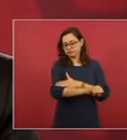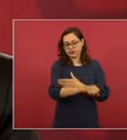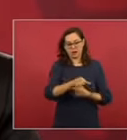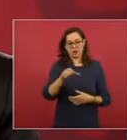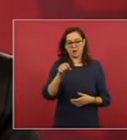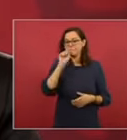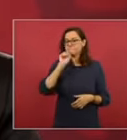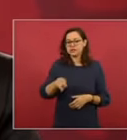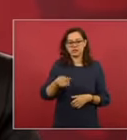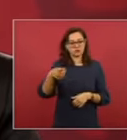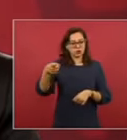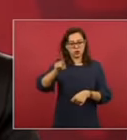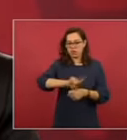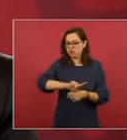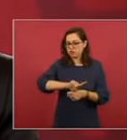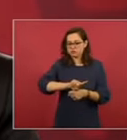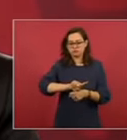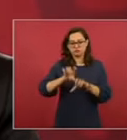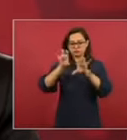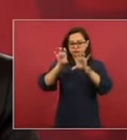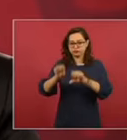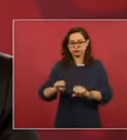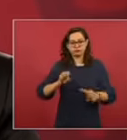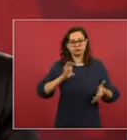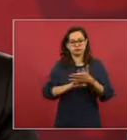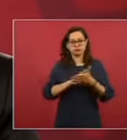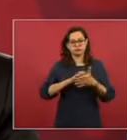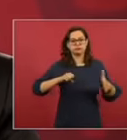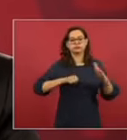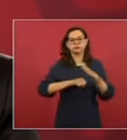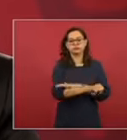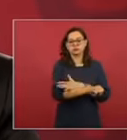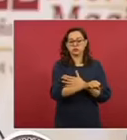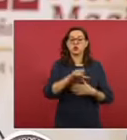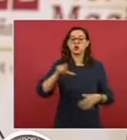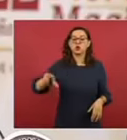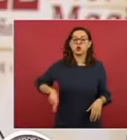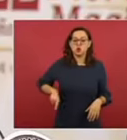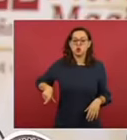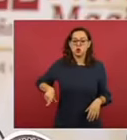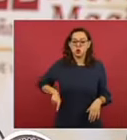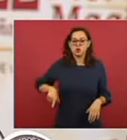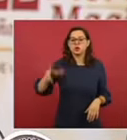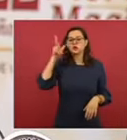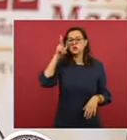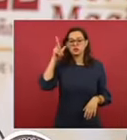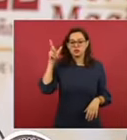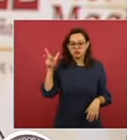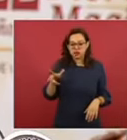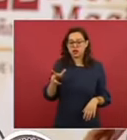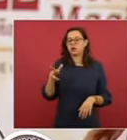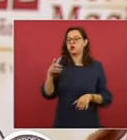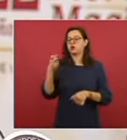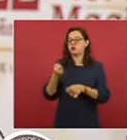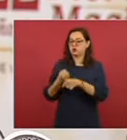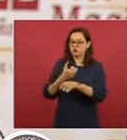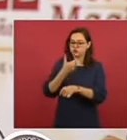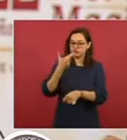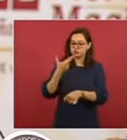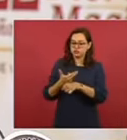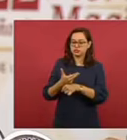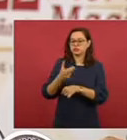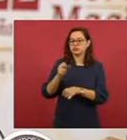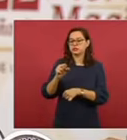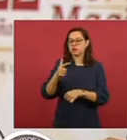coordinación tanto con el gobierno de Hidalgo, con el secretario de gobierno, con el procurador, porque ya sigue